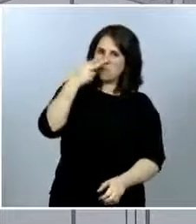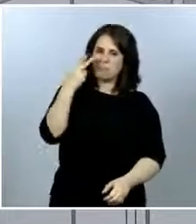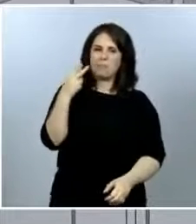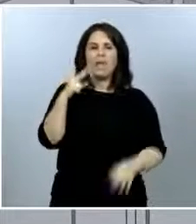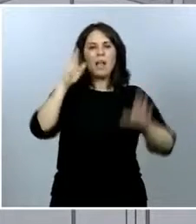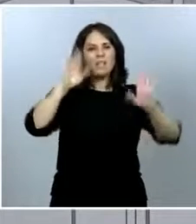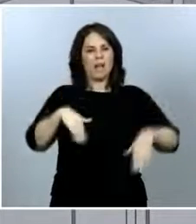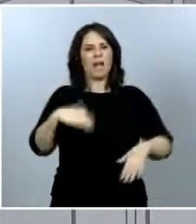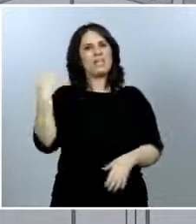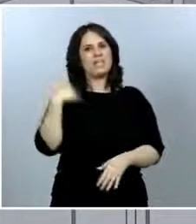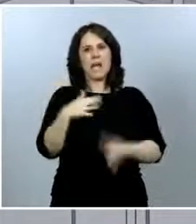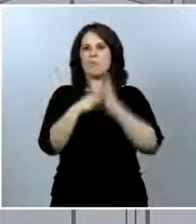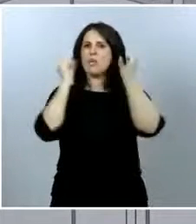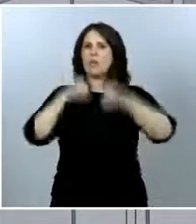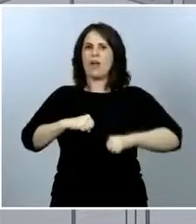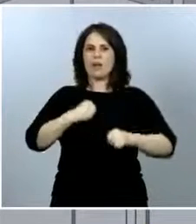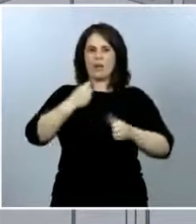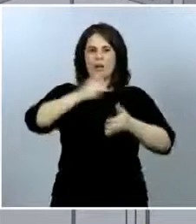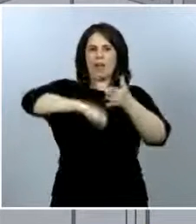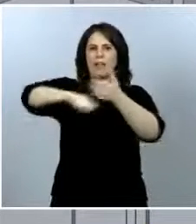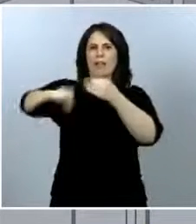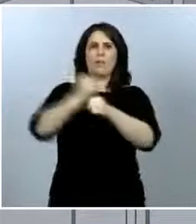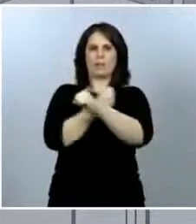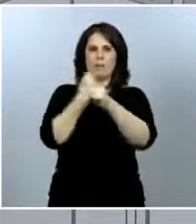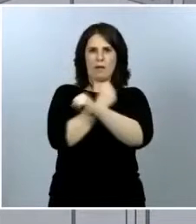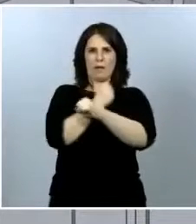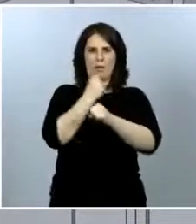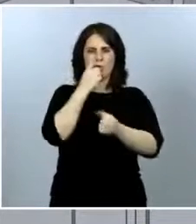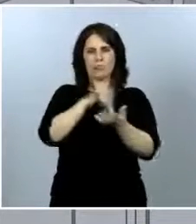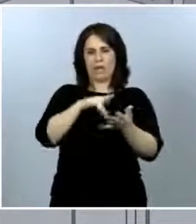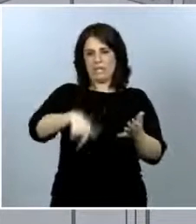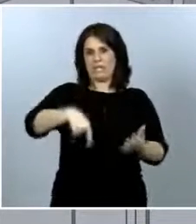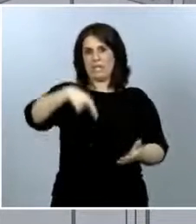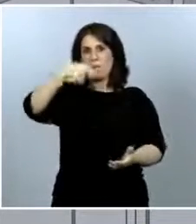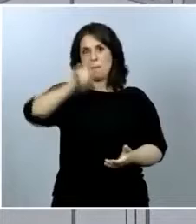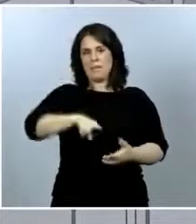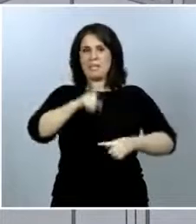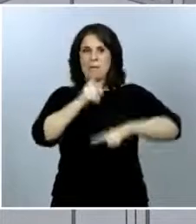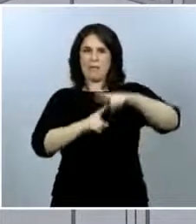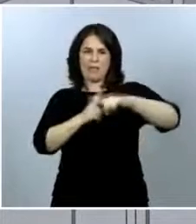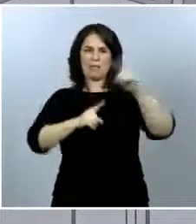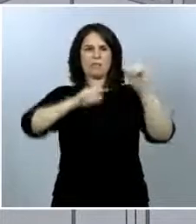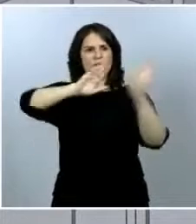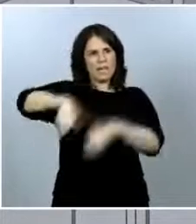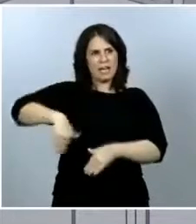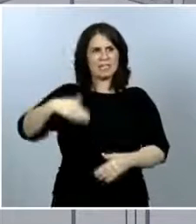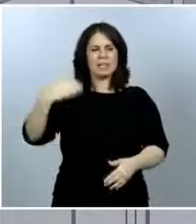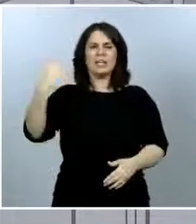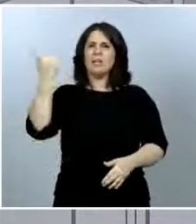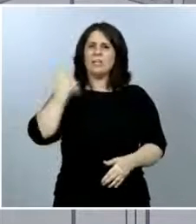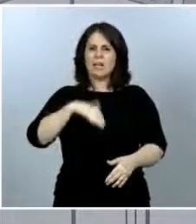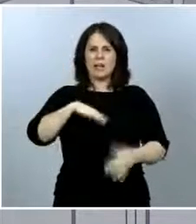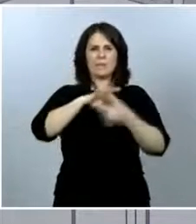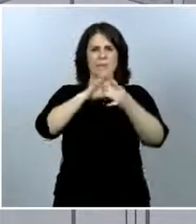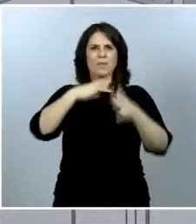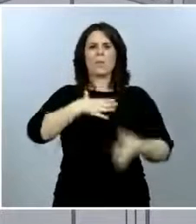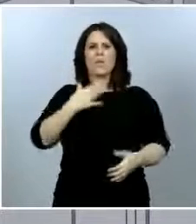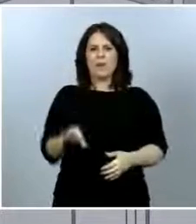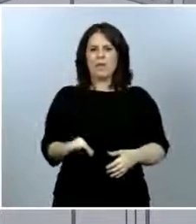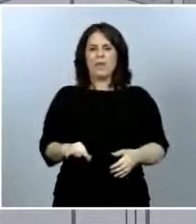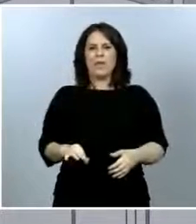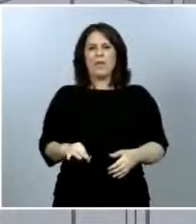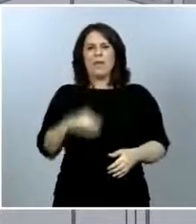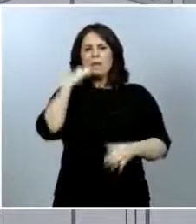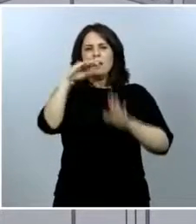calendario de trabajo para antes de mediados, finales de este mes poder tener ya unas guías que se puedan presentar a las comunidades